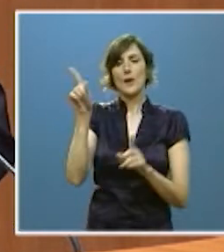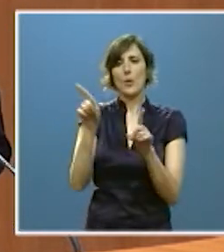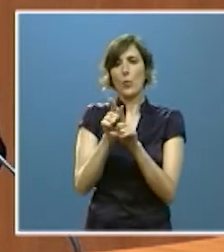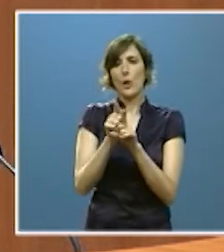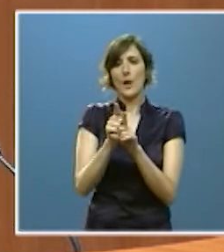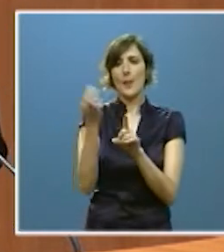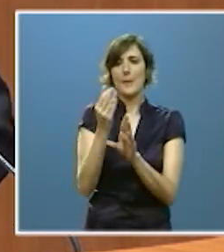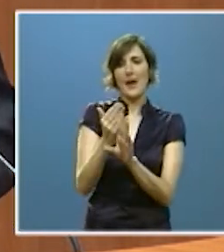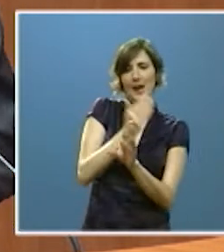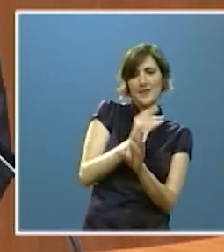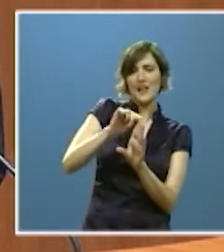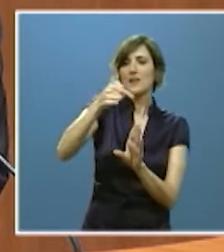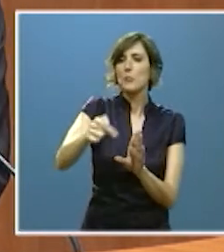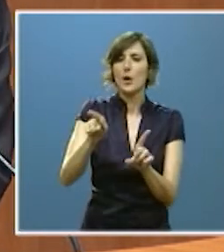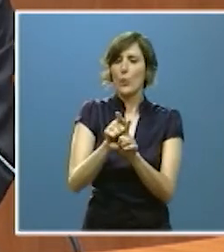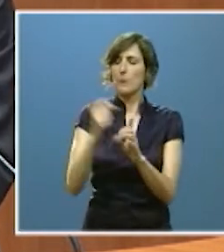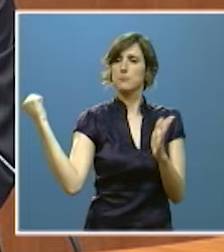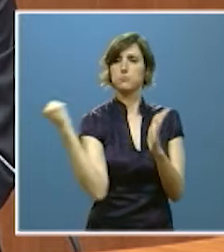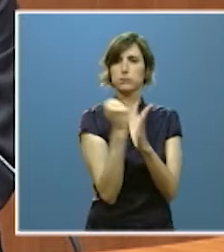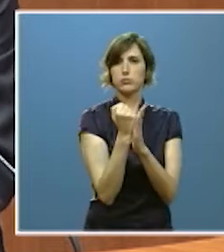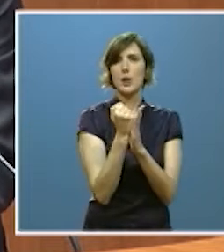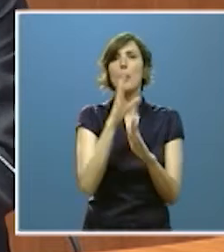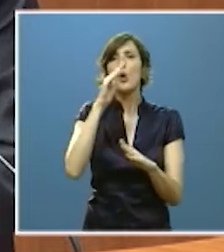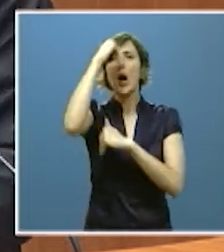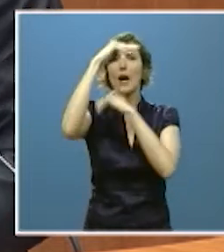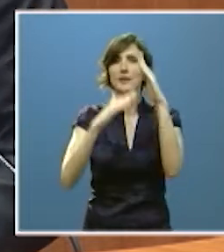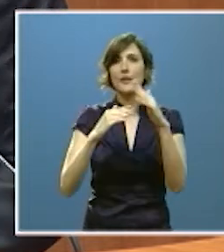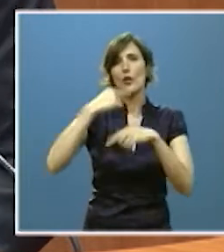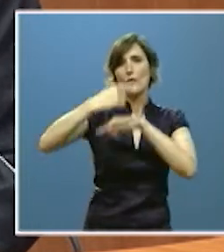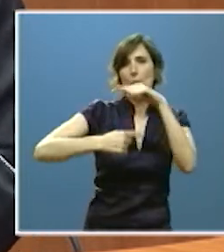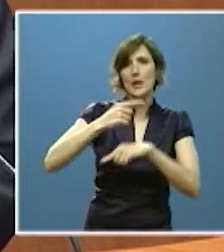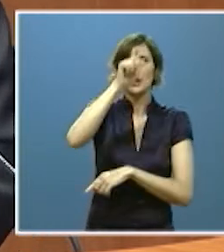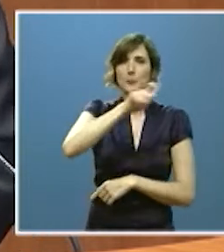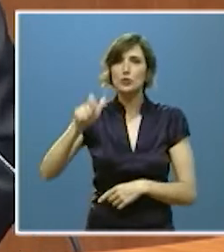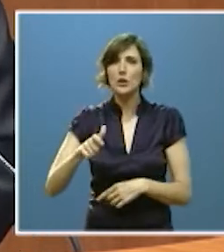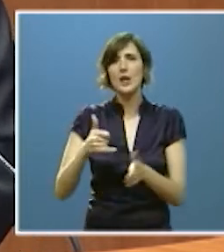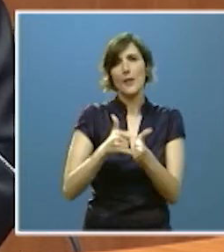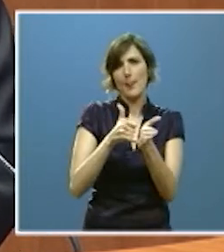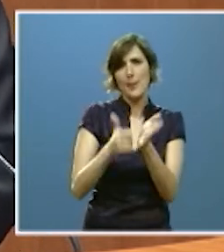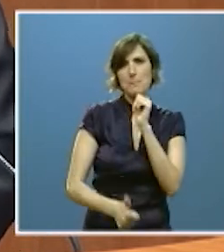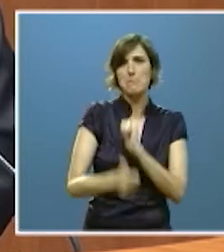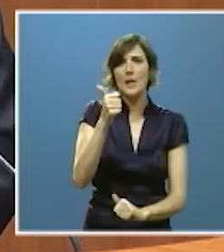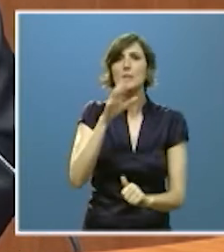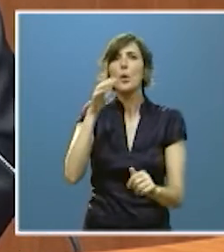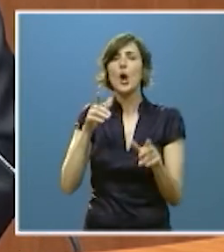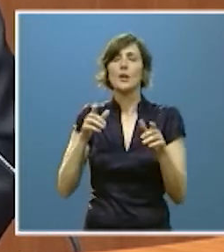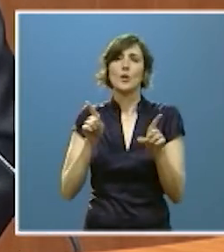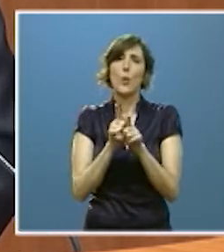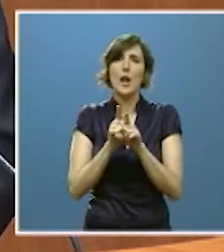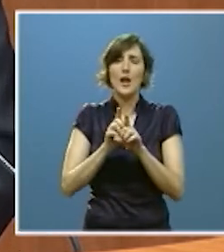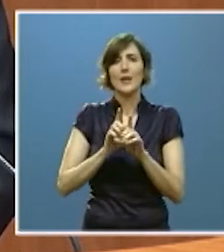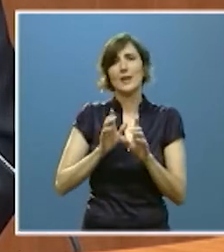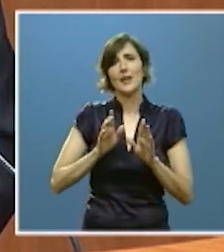después en nuestra comunidad en la atención a las personas y familias más desfavorecidas en la lucha contra la exclusión y en definitiva